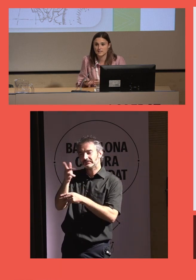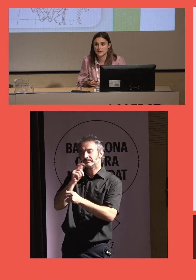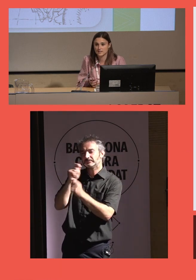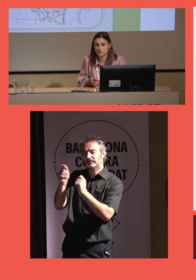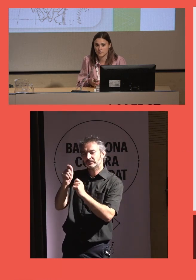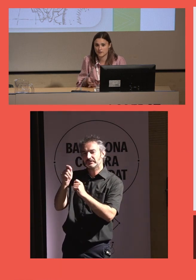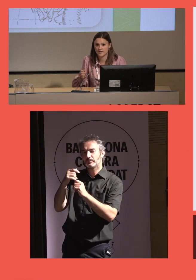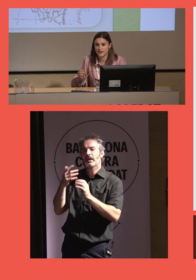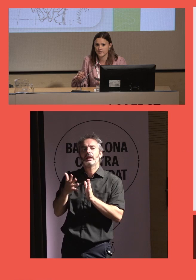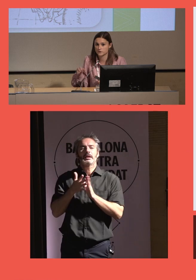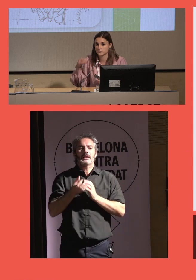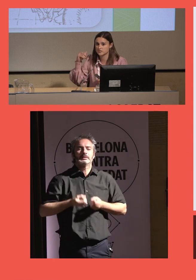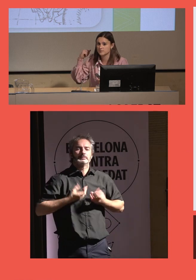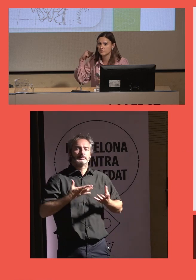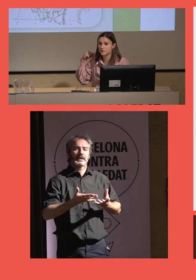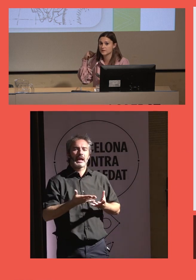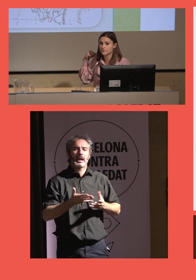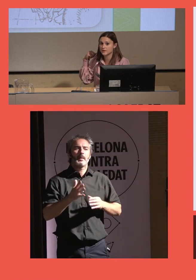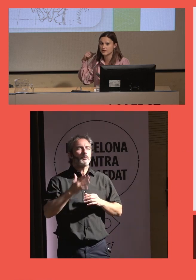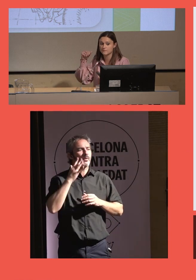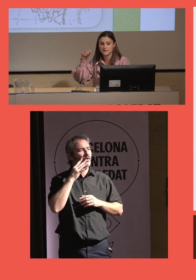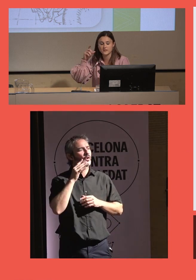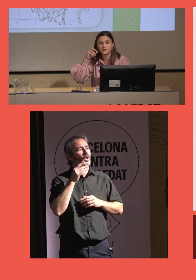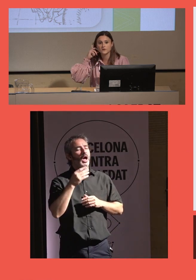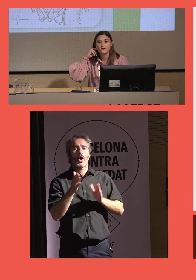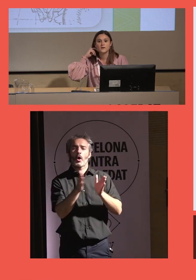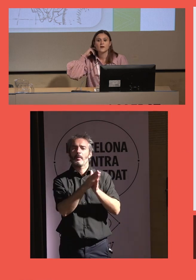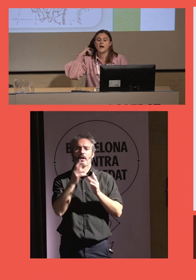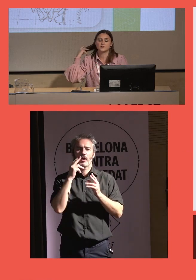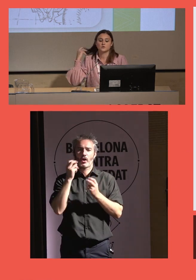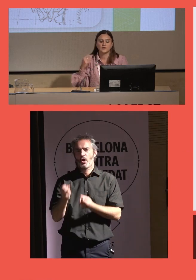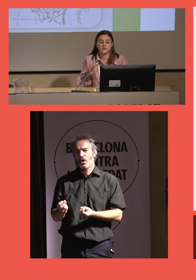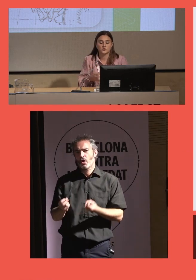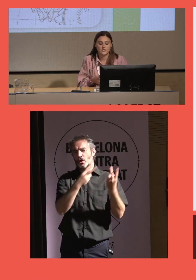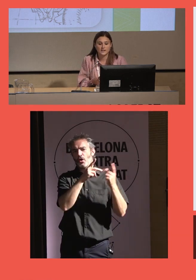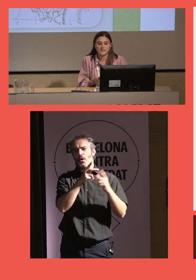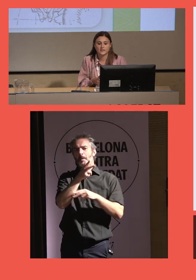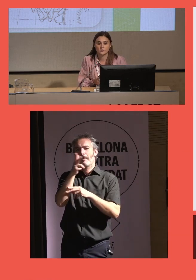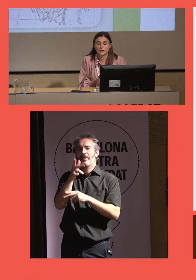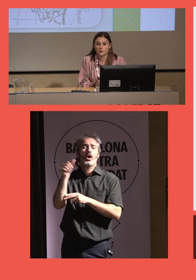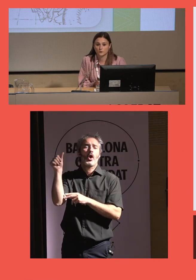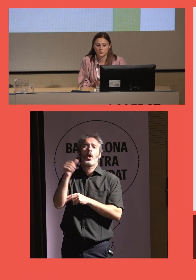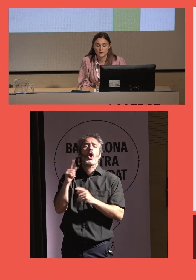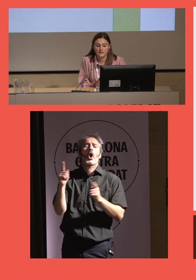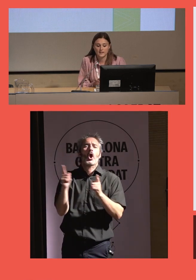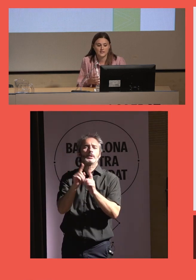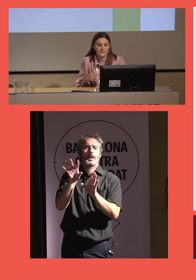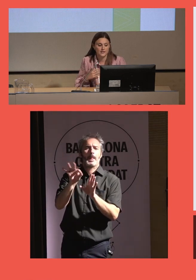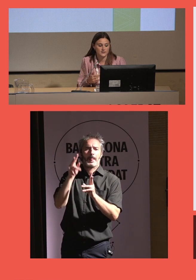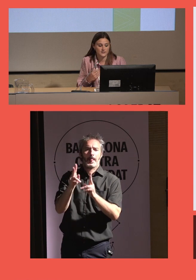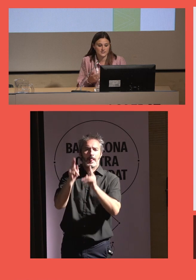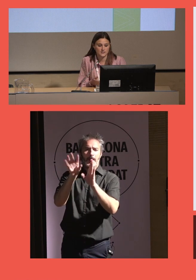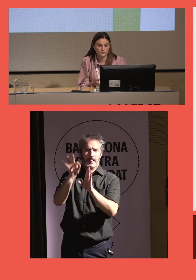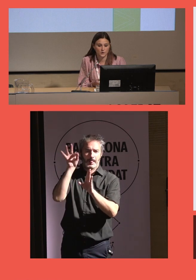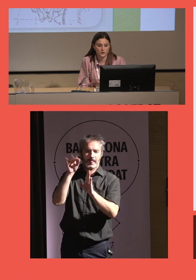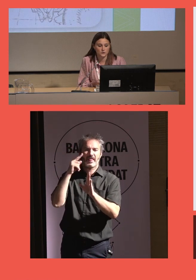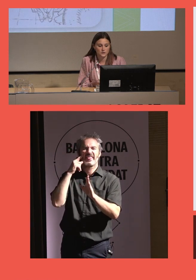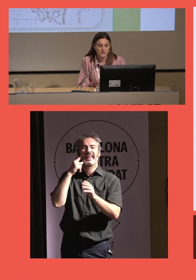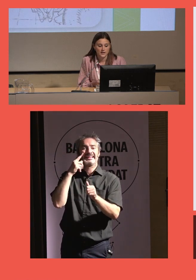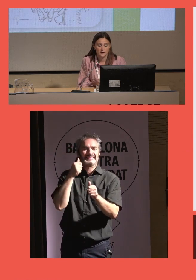sobre lo que es la soledad para ellos. No sé si me pueden poner el vídeo, es un pequeño tráiler de un documental en el que daban